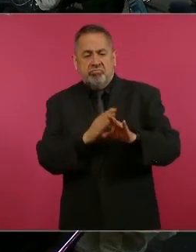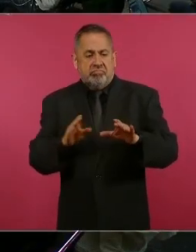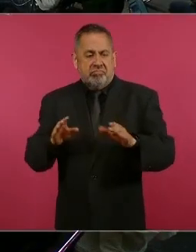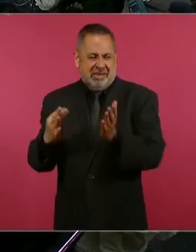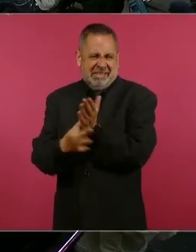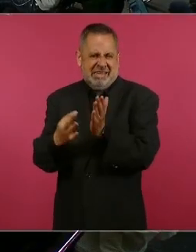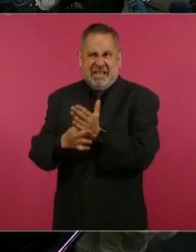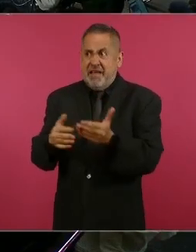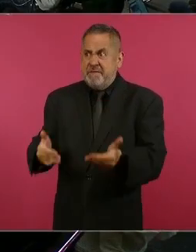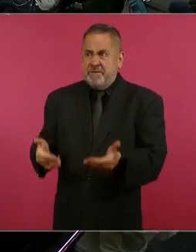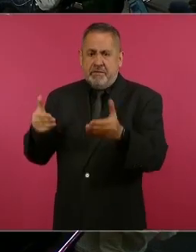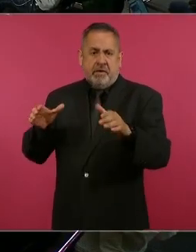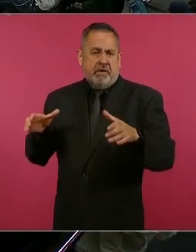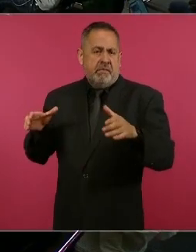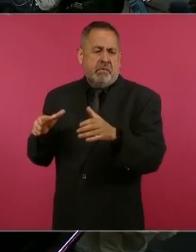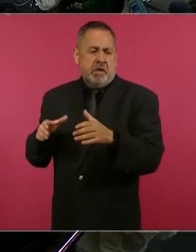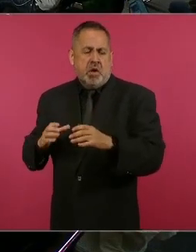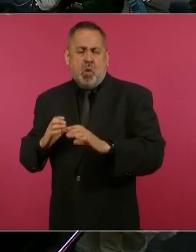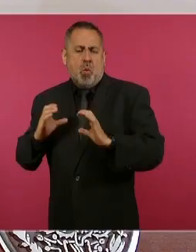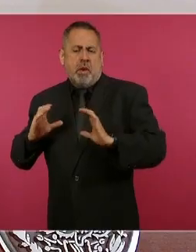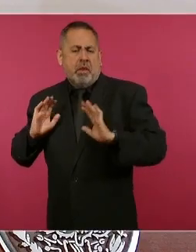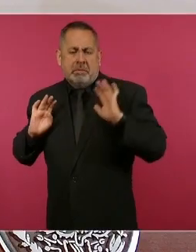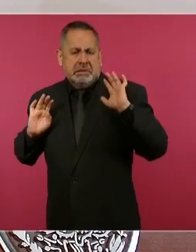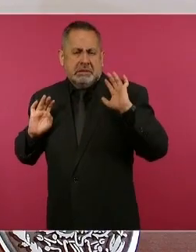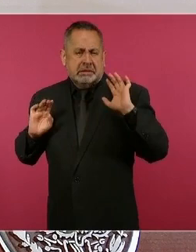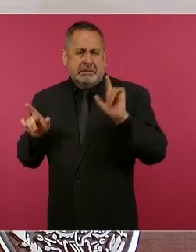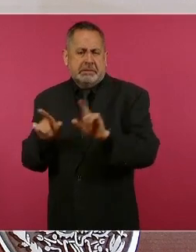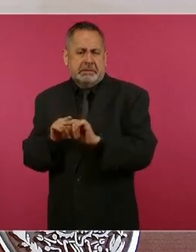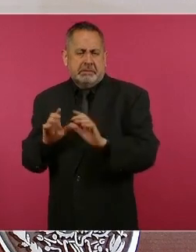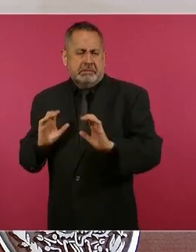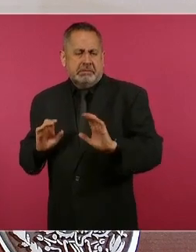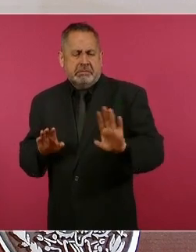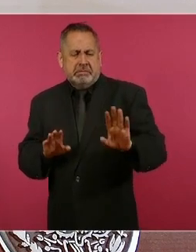prevenir.